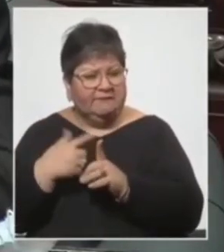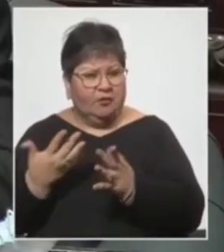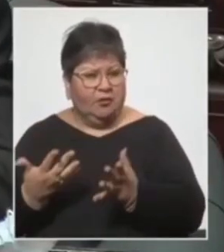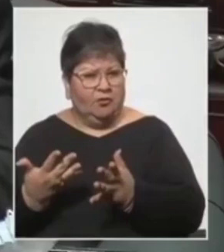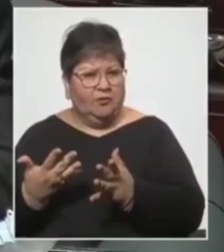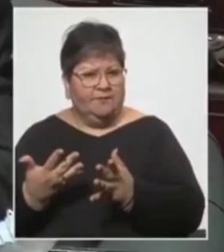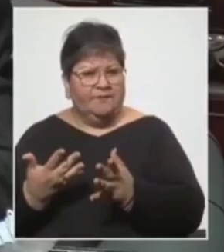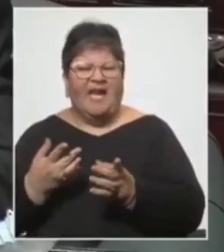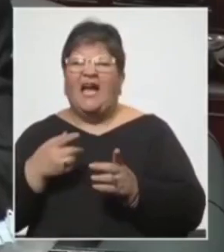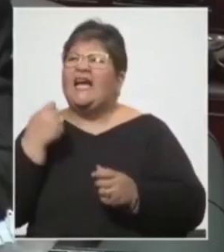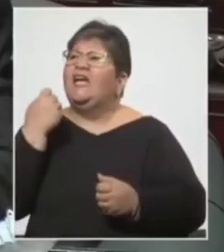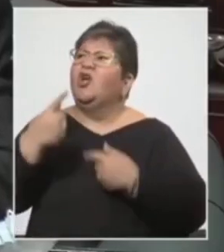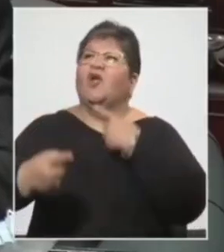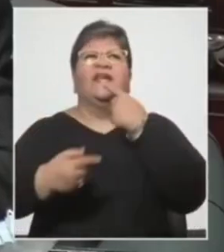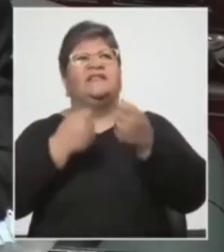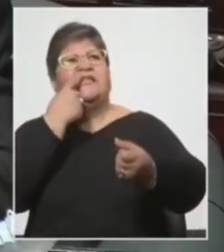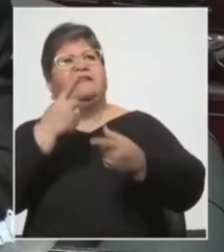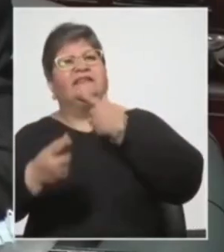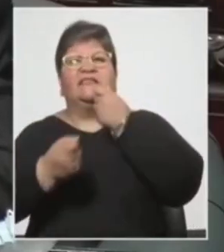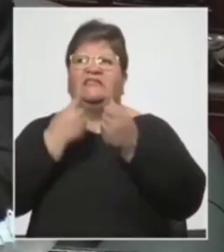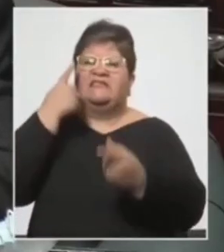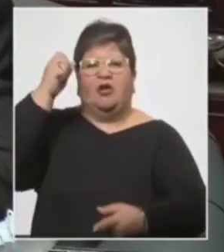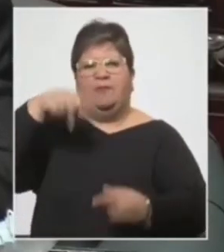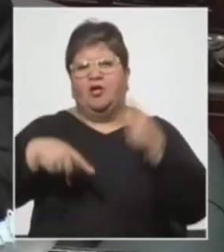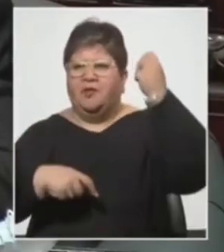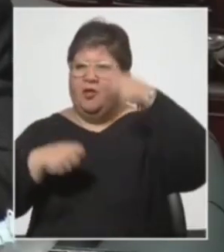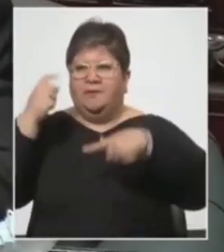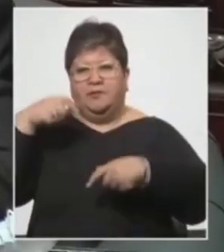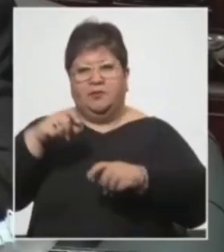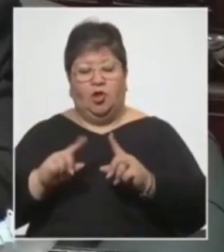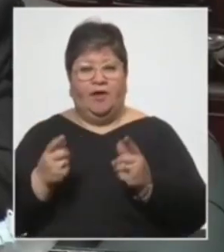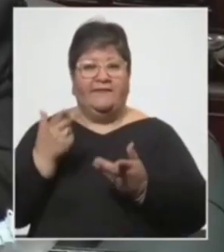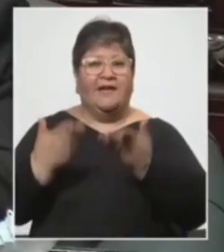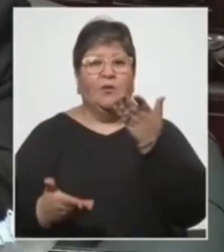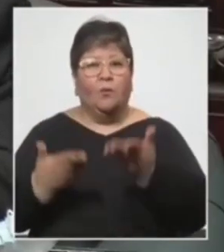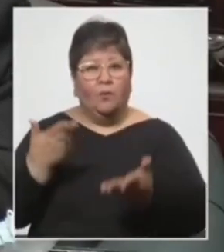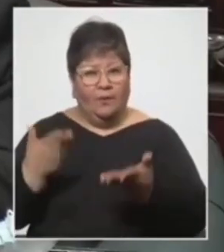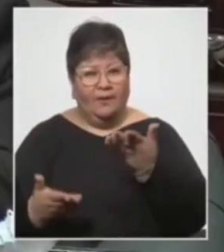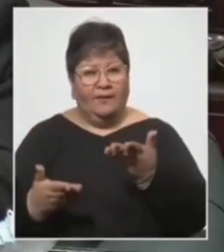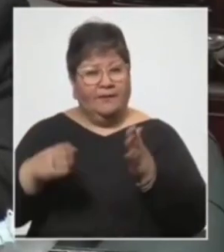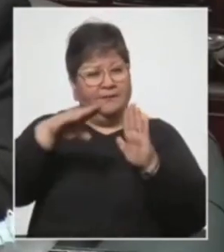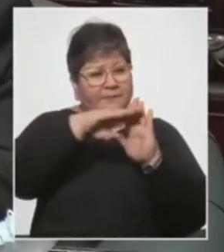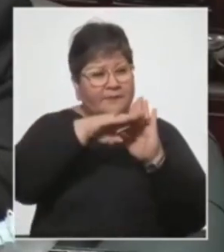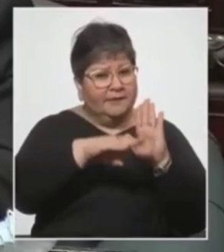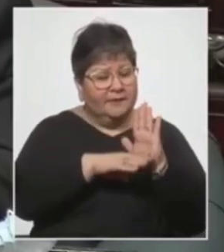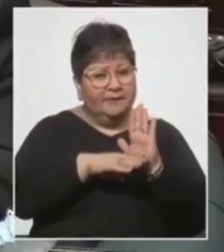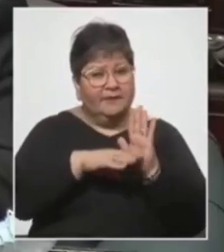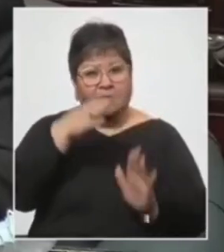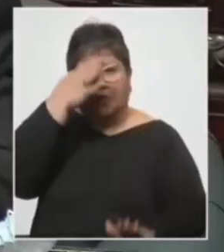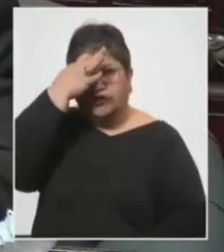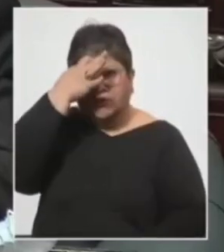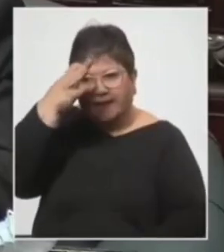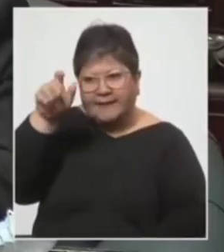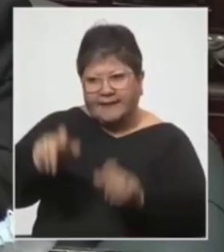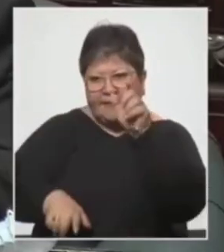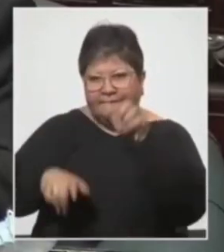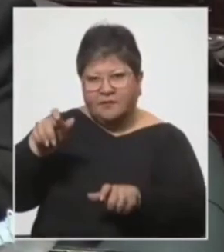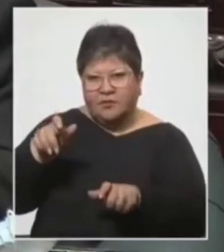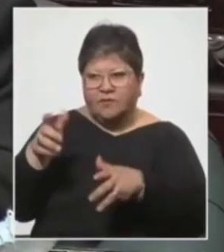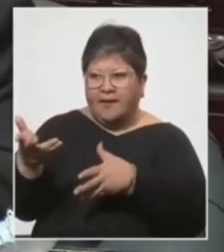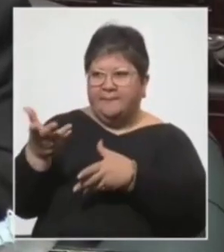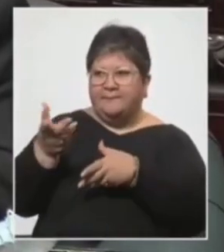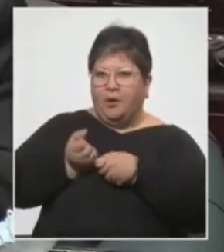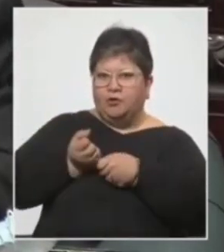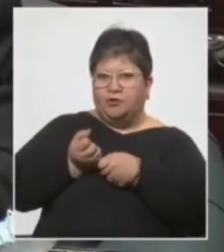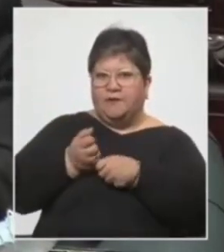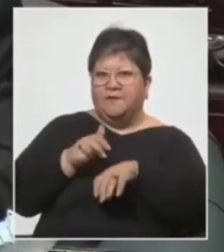cuestión de tirar medidas al voleo es cuestión de evaluar medidas y que los científicos den el soporte den la base para